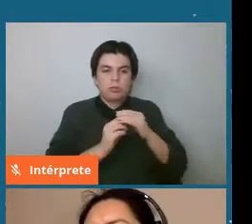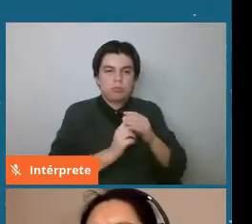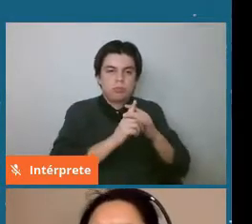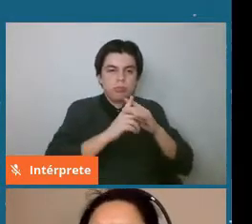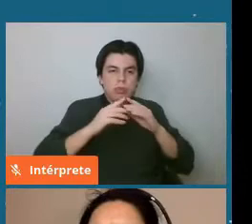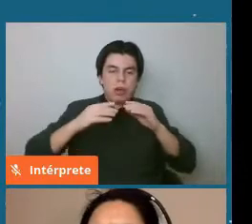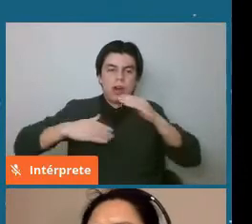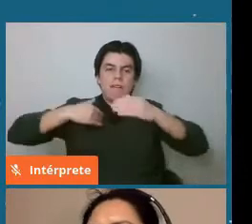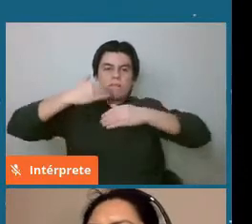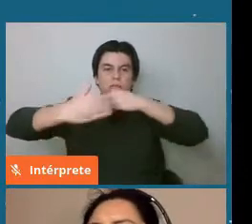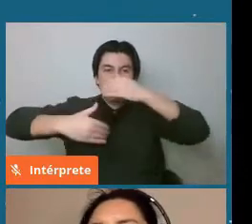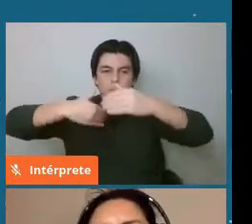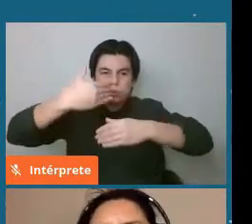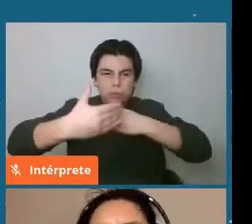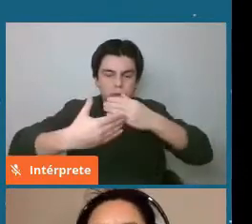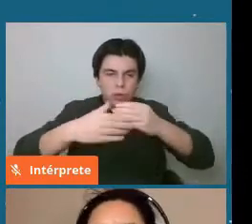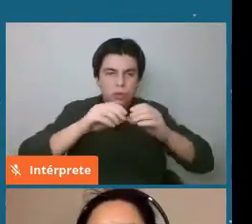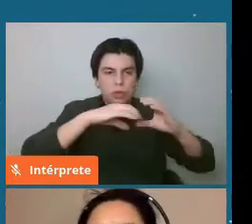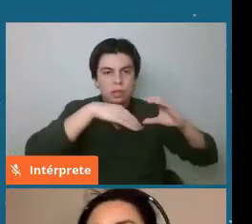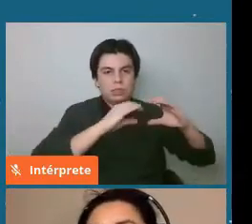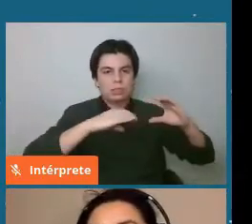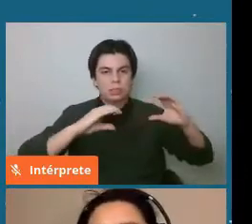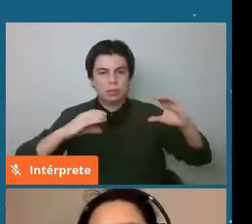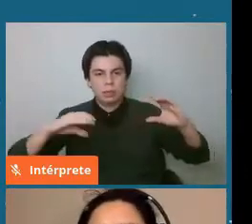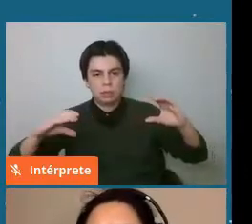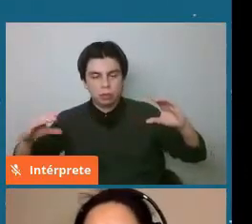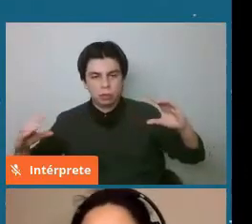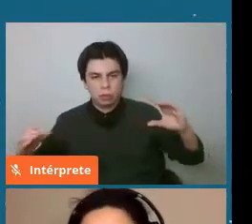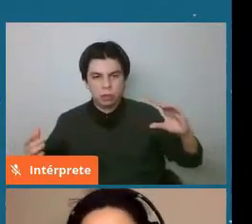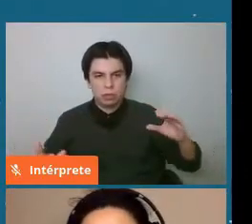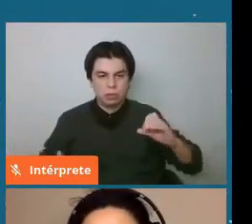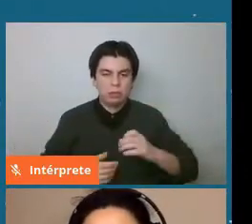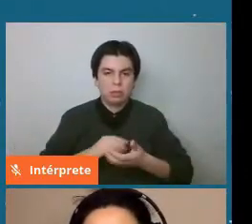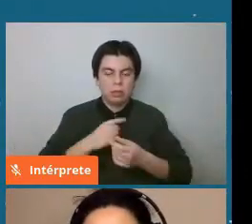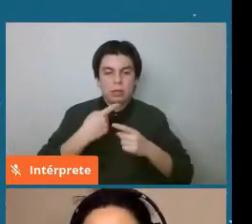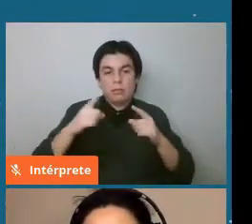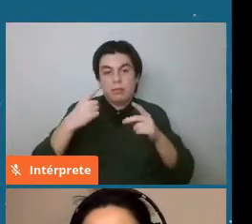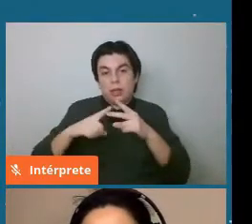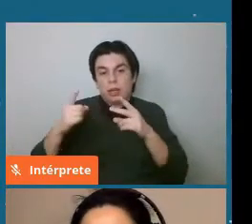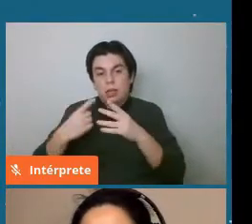Y eso lo vimos, o sea, lo trataron diferentes